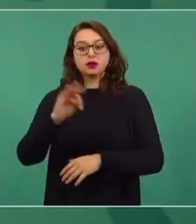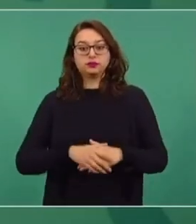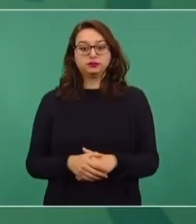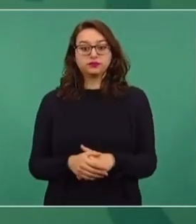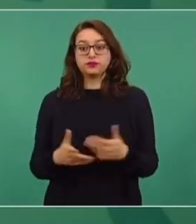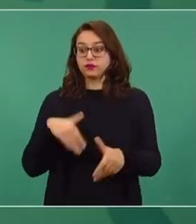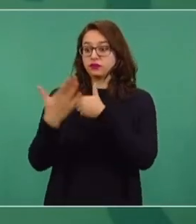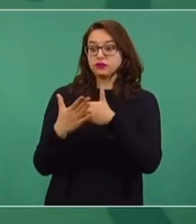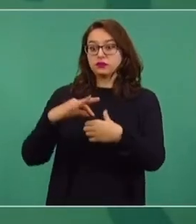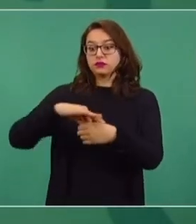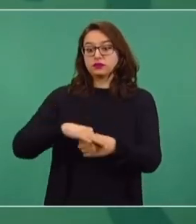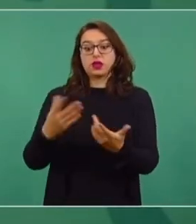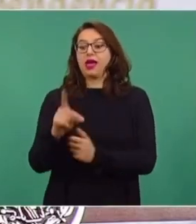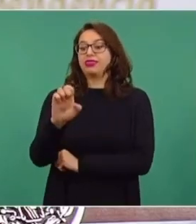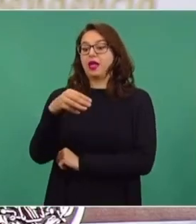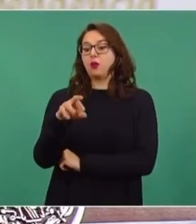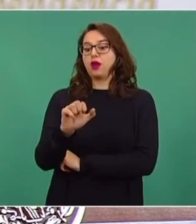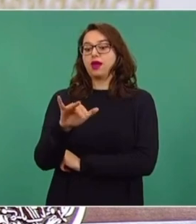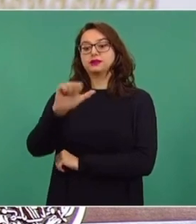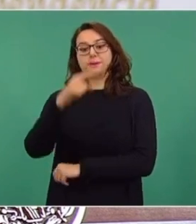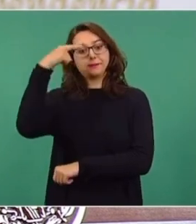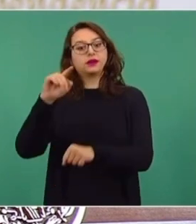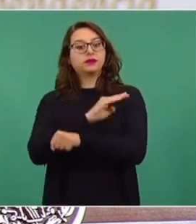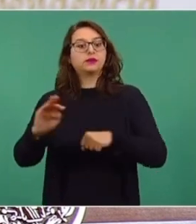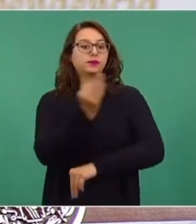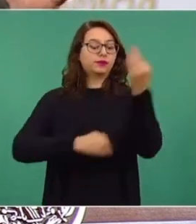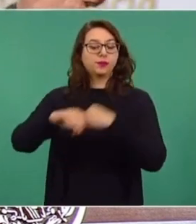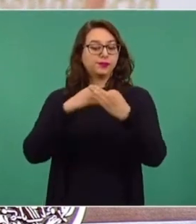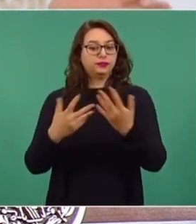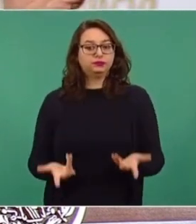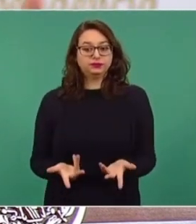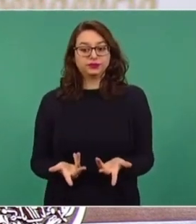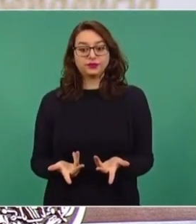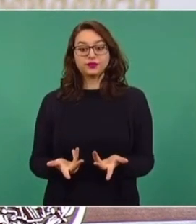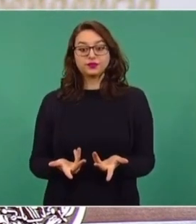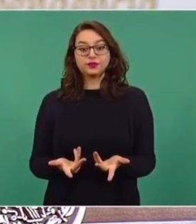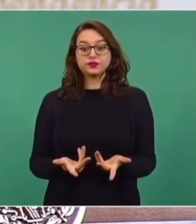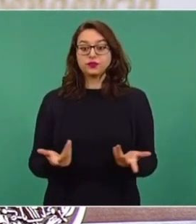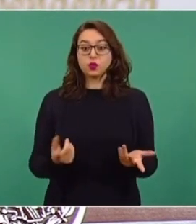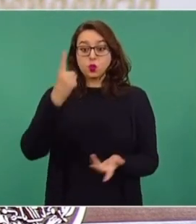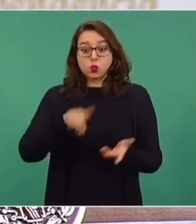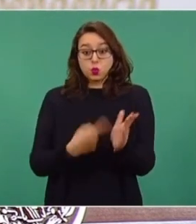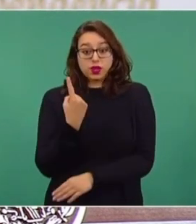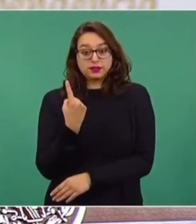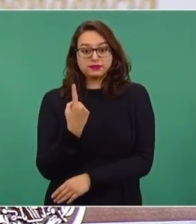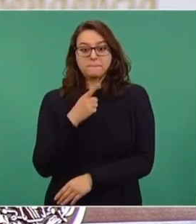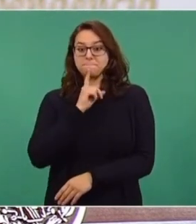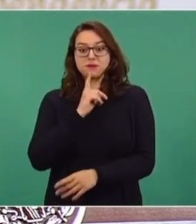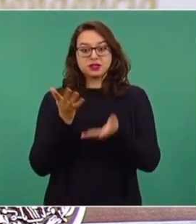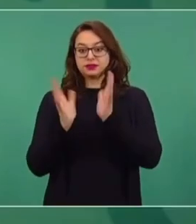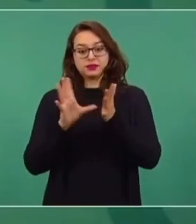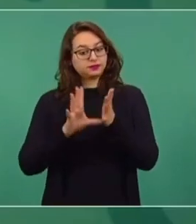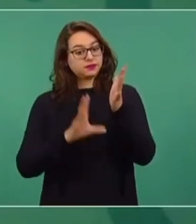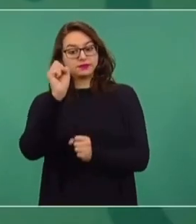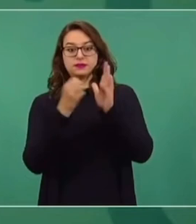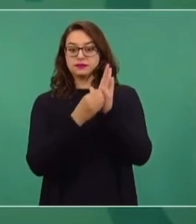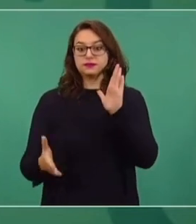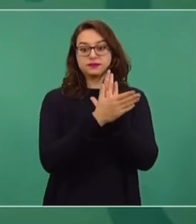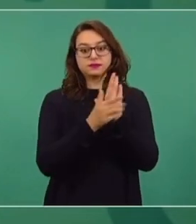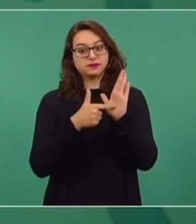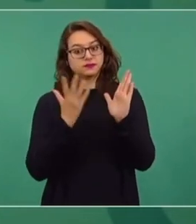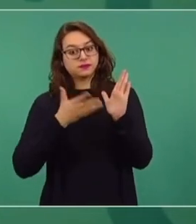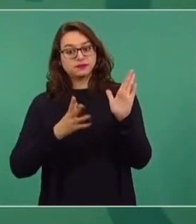ejercicio democrático en bien de todos. No sólo es por esta ocasión, ya está en la Constitución